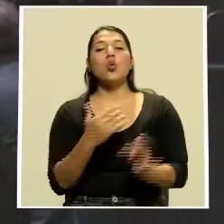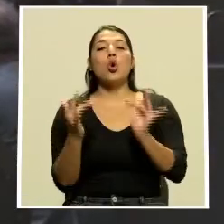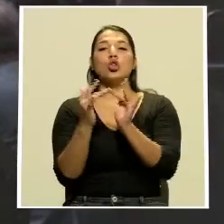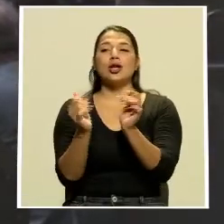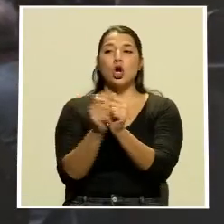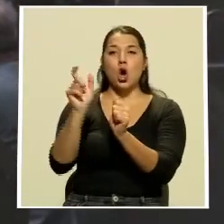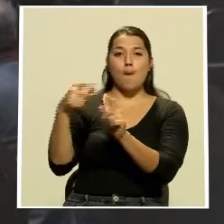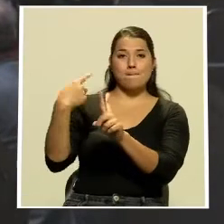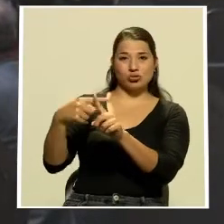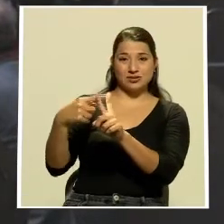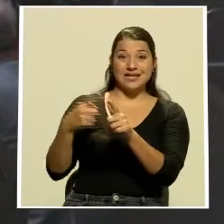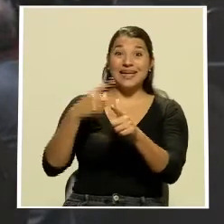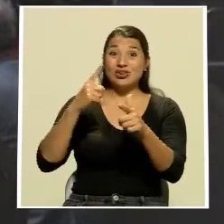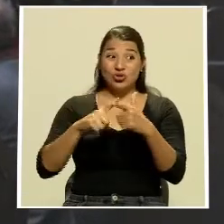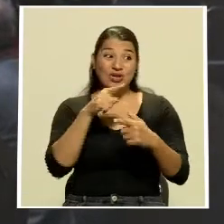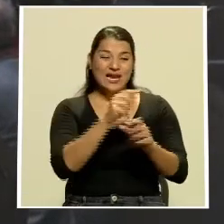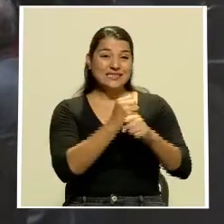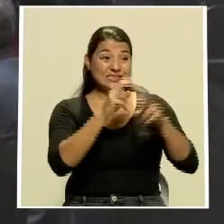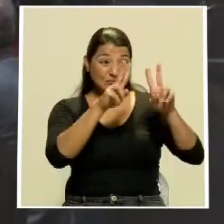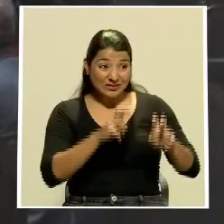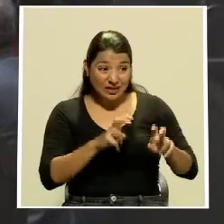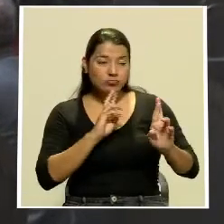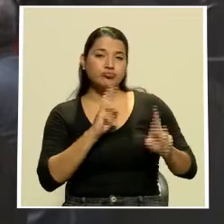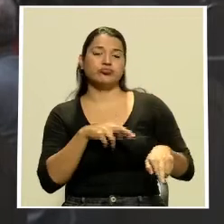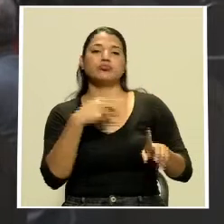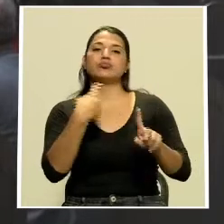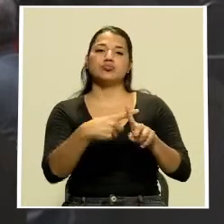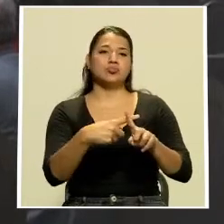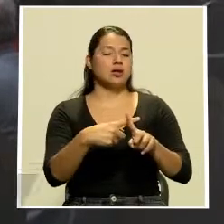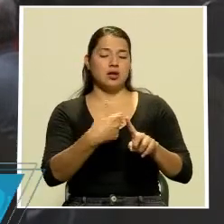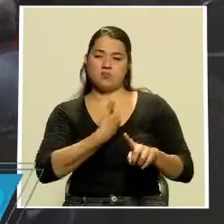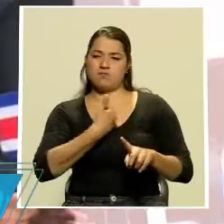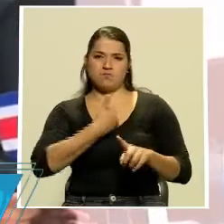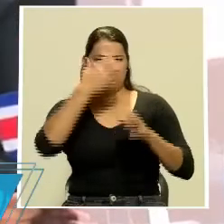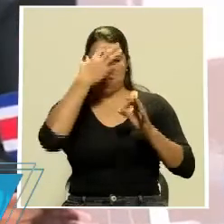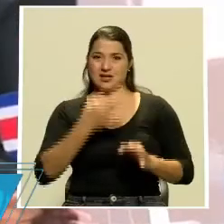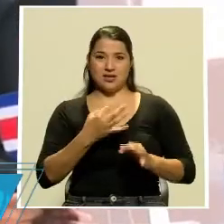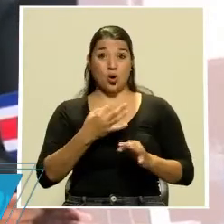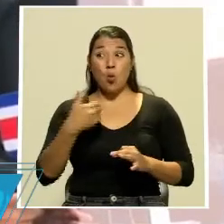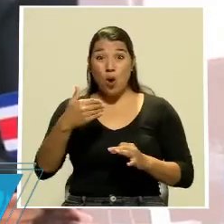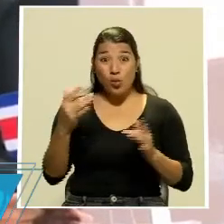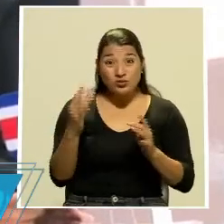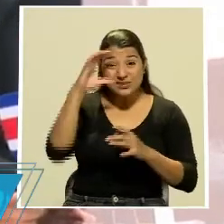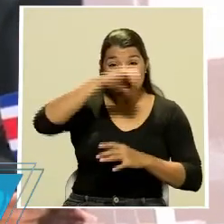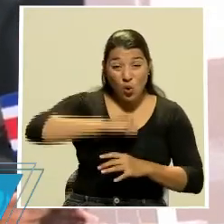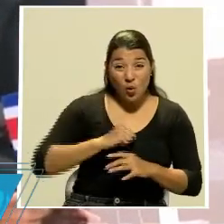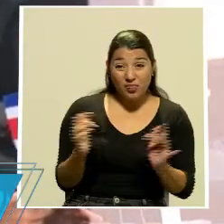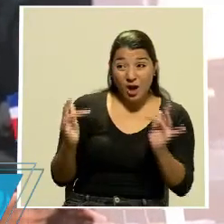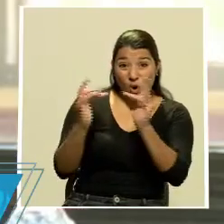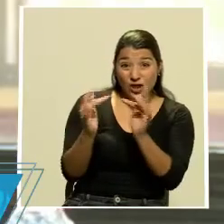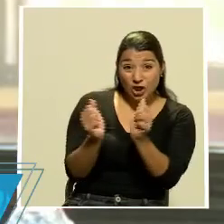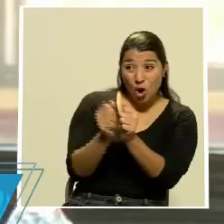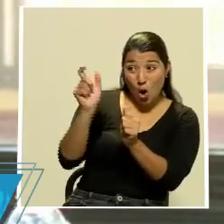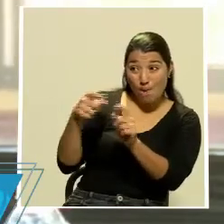por lo que de inmediato decidió aislarse de manera voluntaria y no asistir a la Asamblea Legislativa. Posteriormente presentó síntomas, por lo